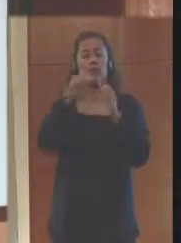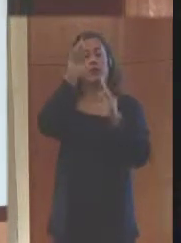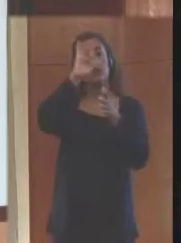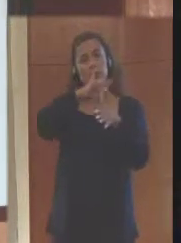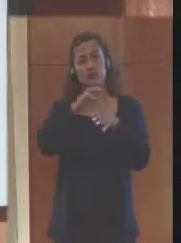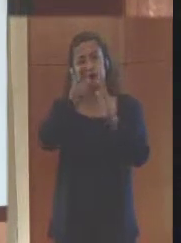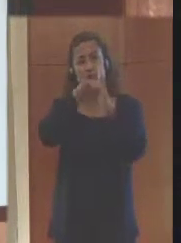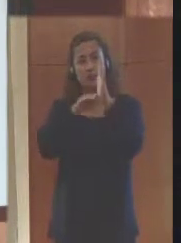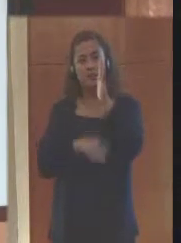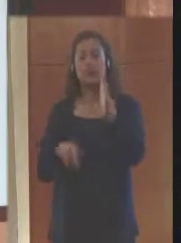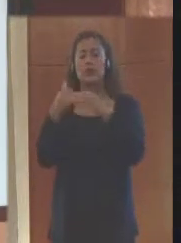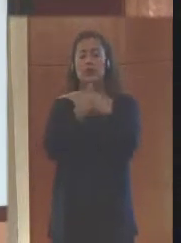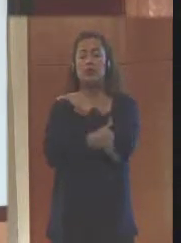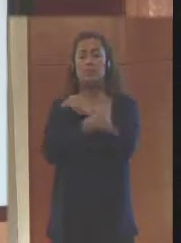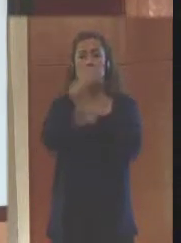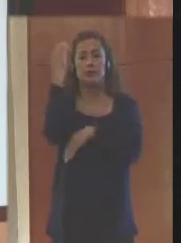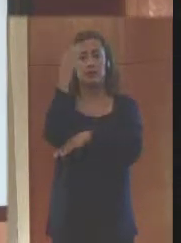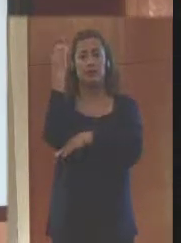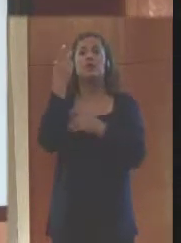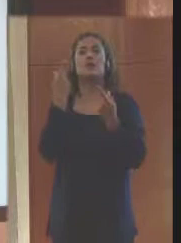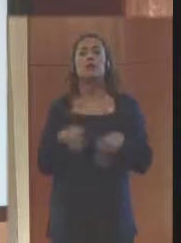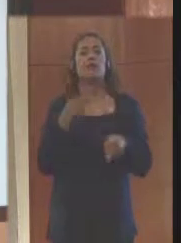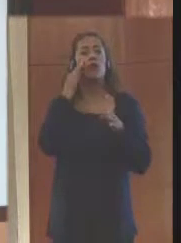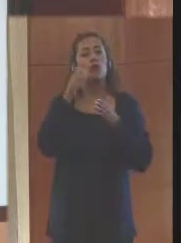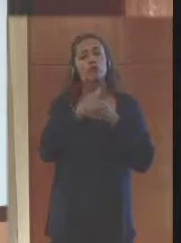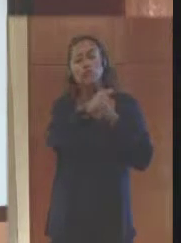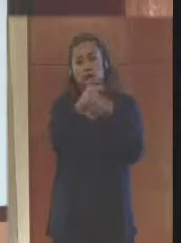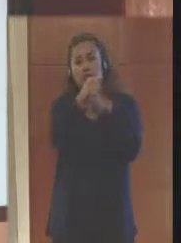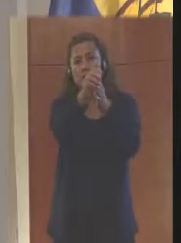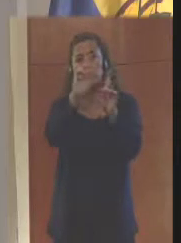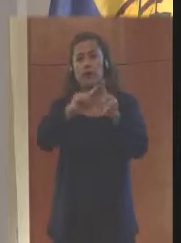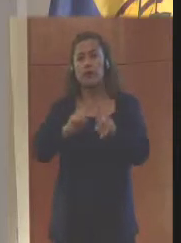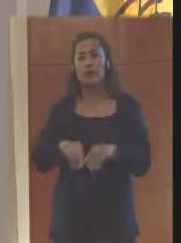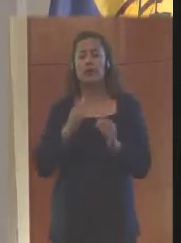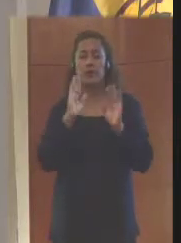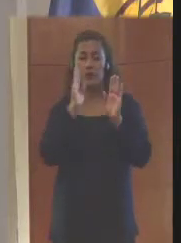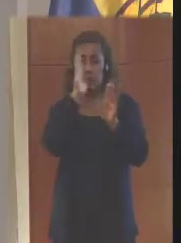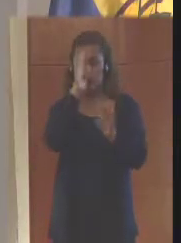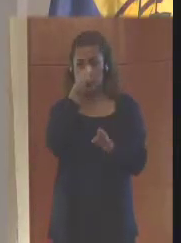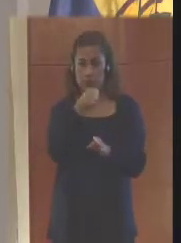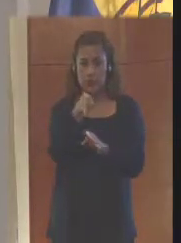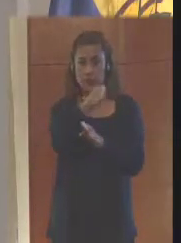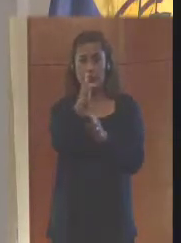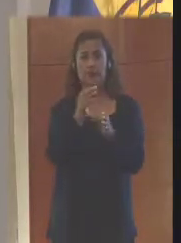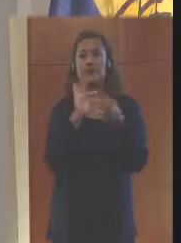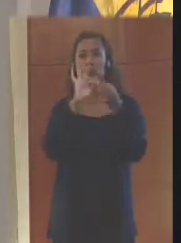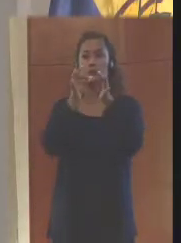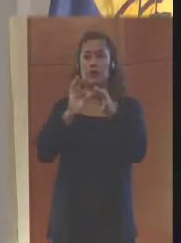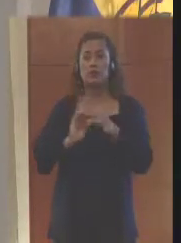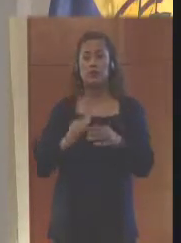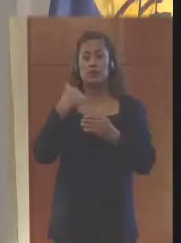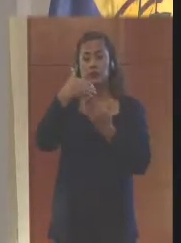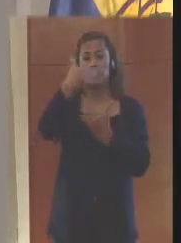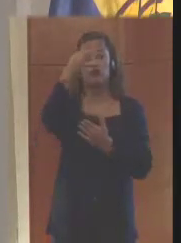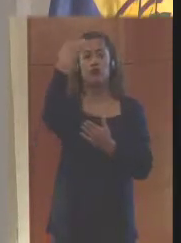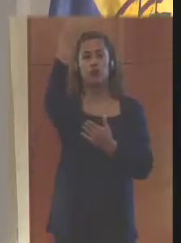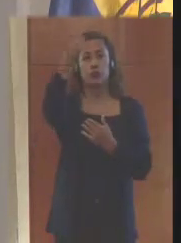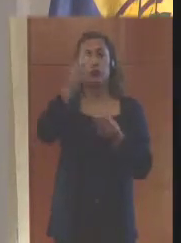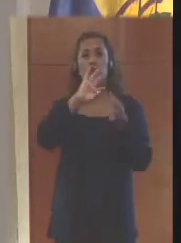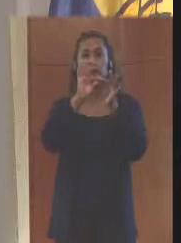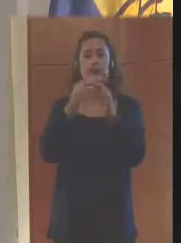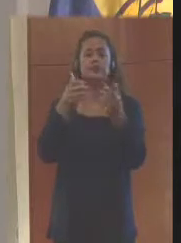reducción de riesgo en el país y orientar las acciones de intervención correctiva y prospectiva, hemos